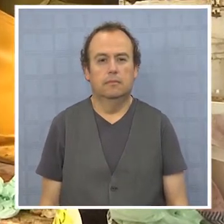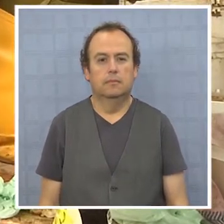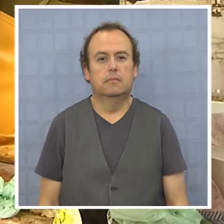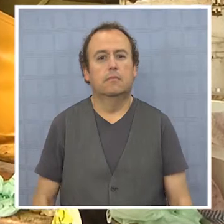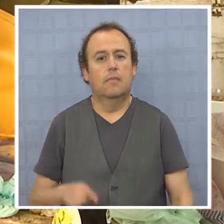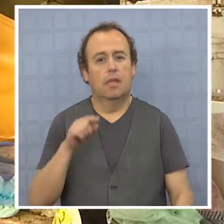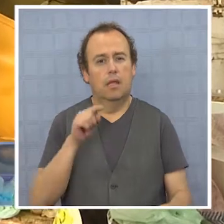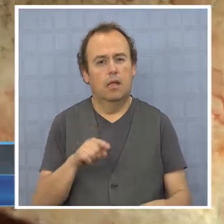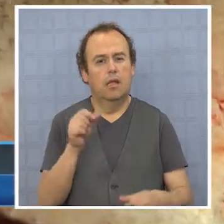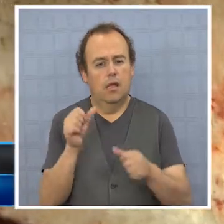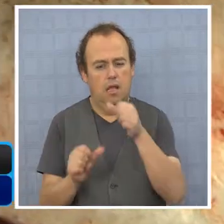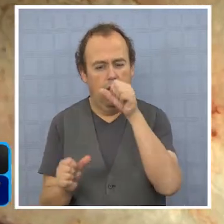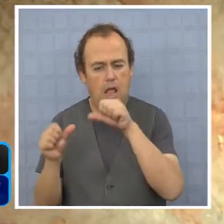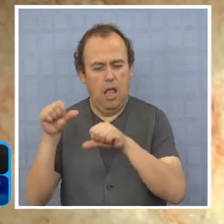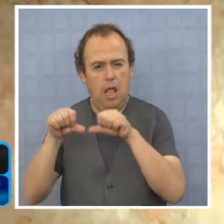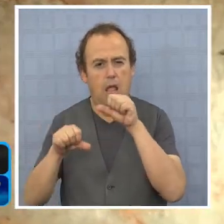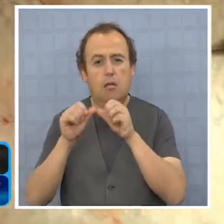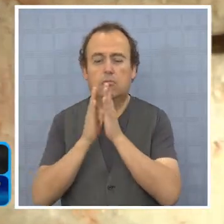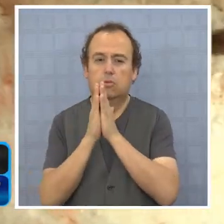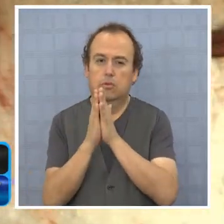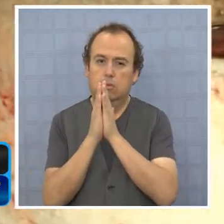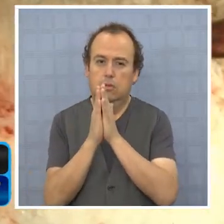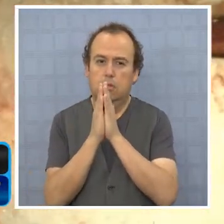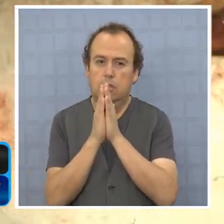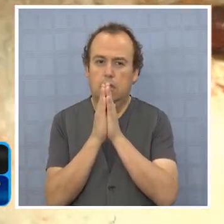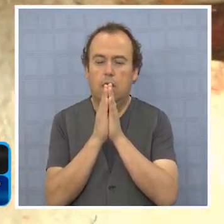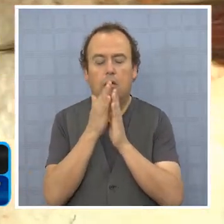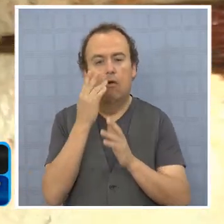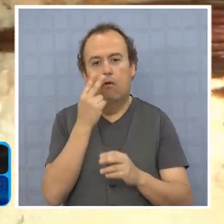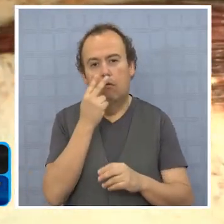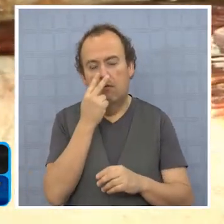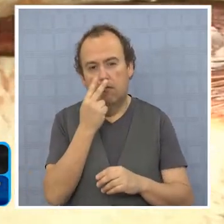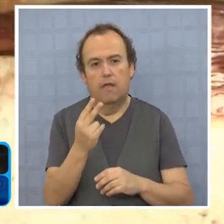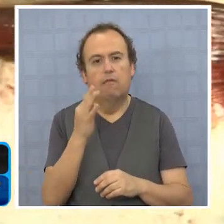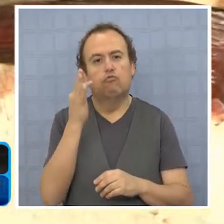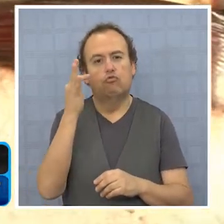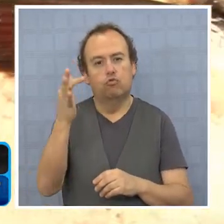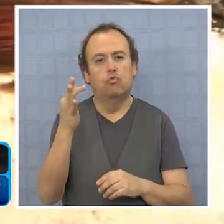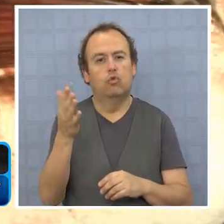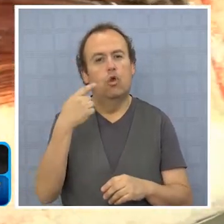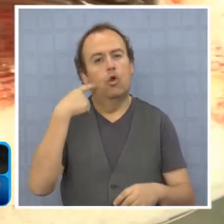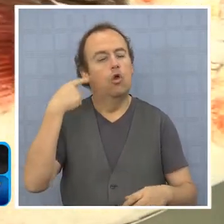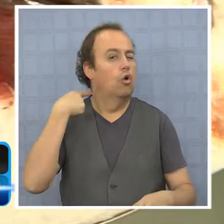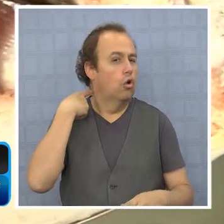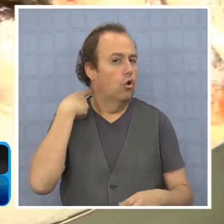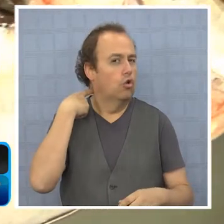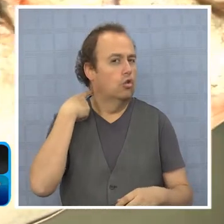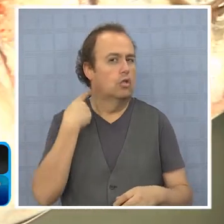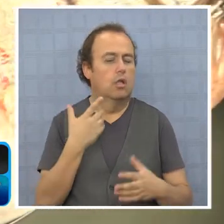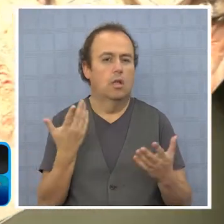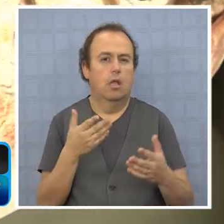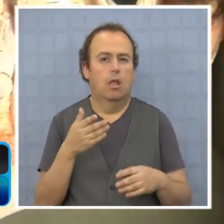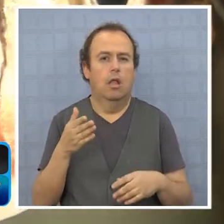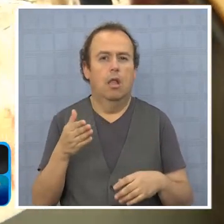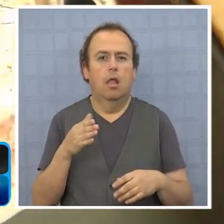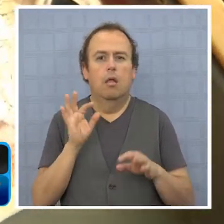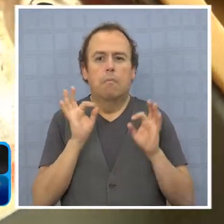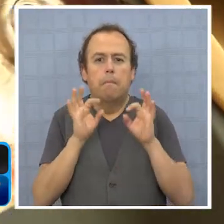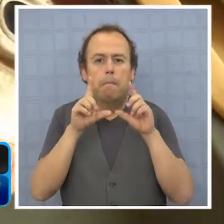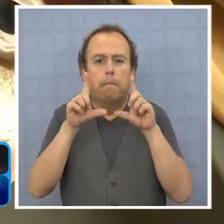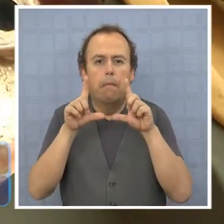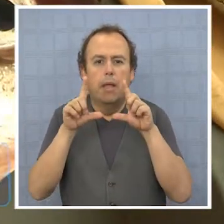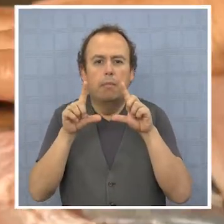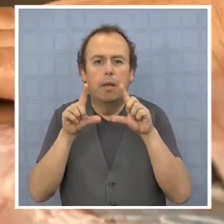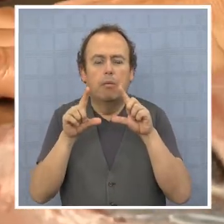Desde el mundo científico, el llamado es a tener una mirada de futuro y hacer conciencia de que cada vez son menos los recursos